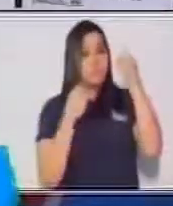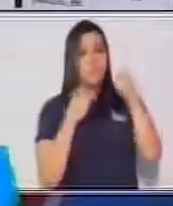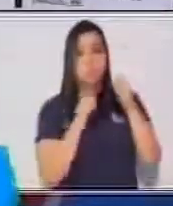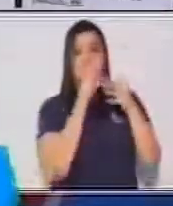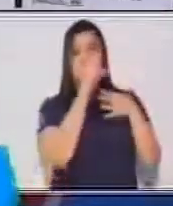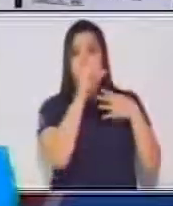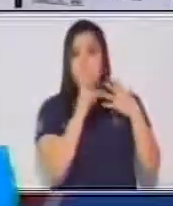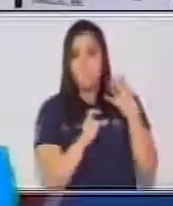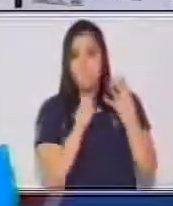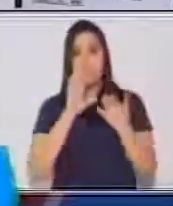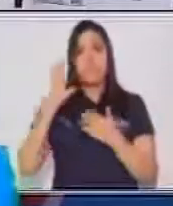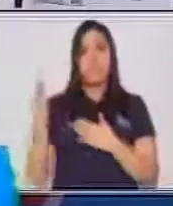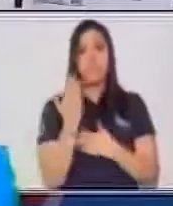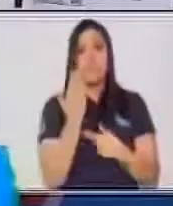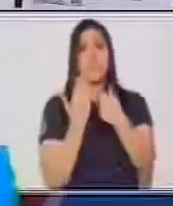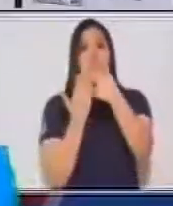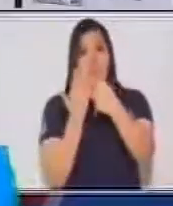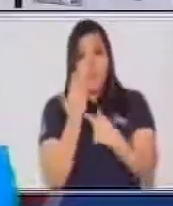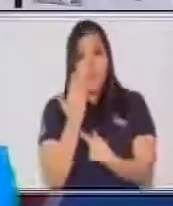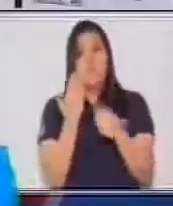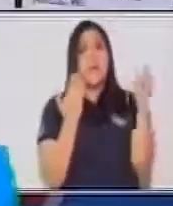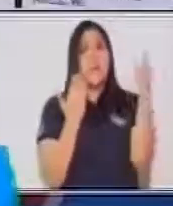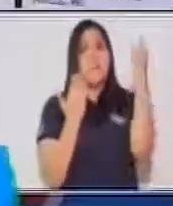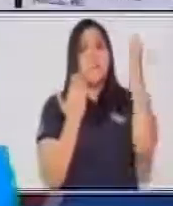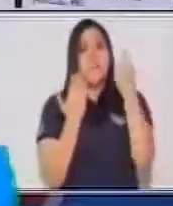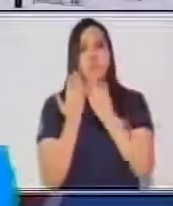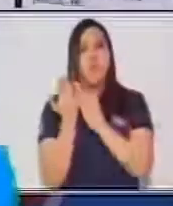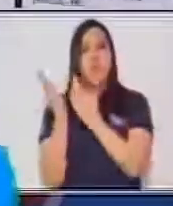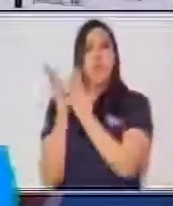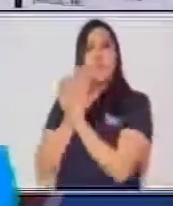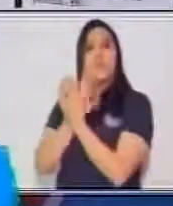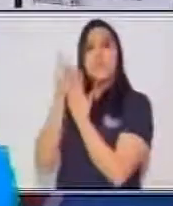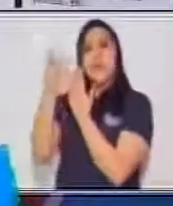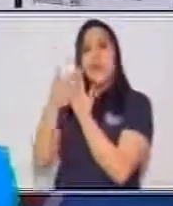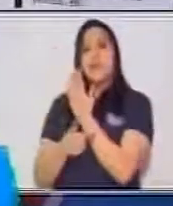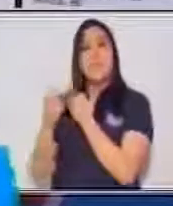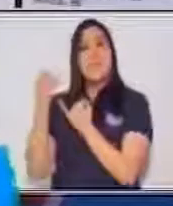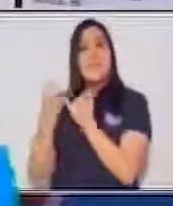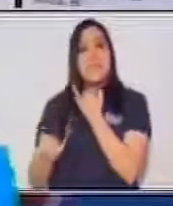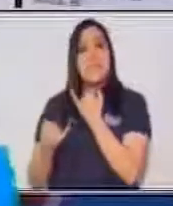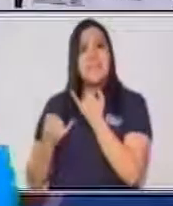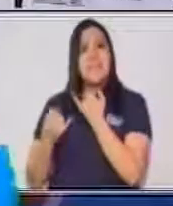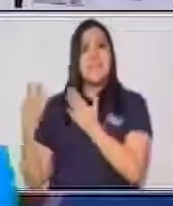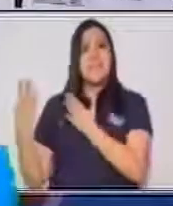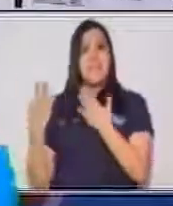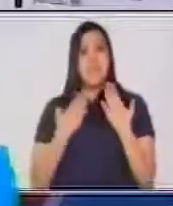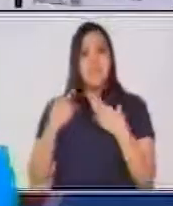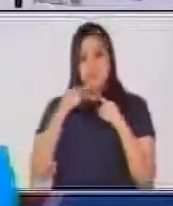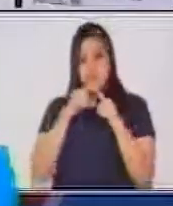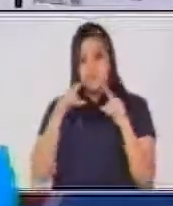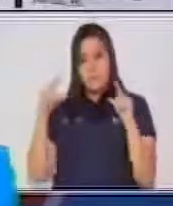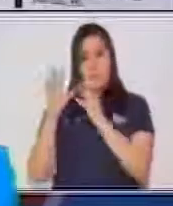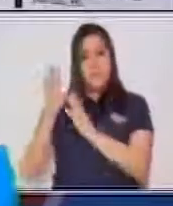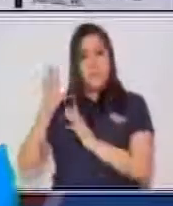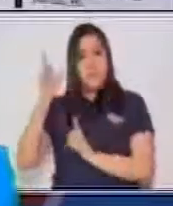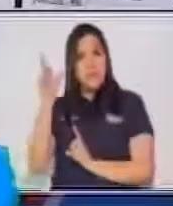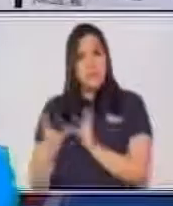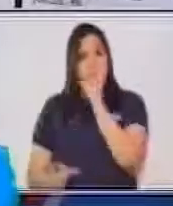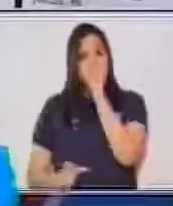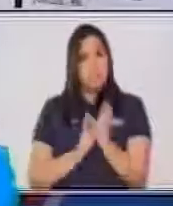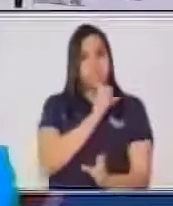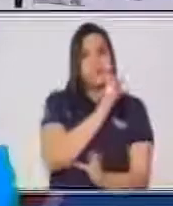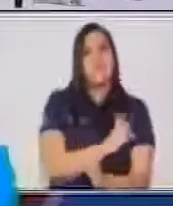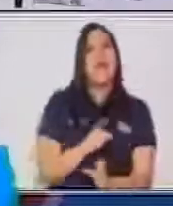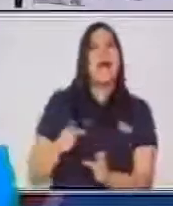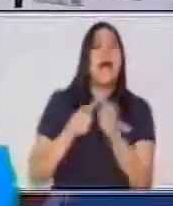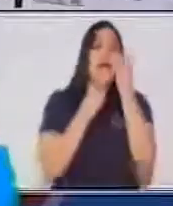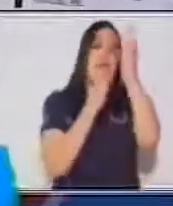la portada, dónde está el cierre, qué información se incluye en las otras páginas restantes para que tú puedas hacerlo